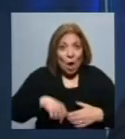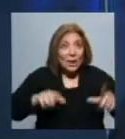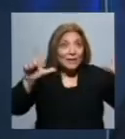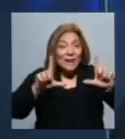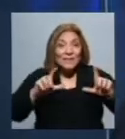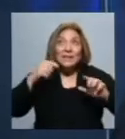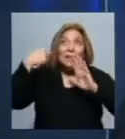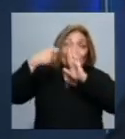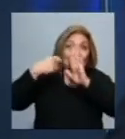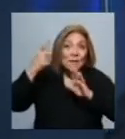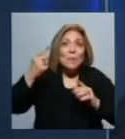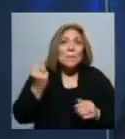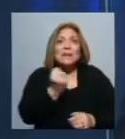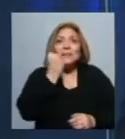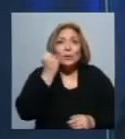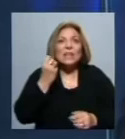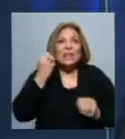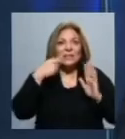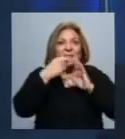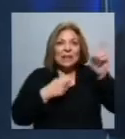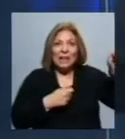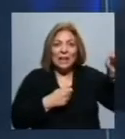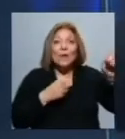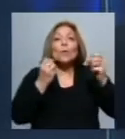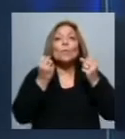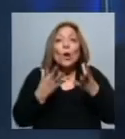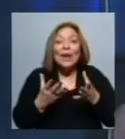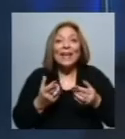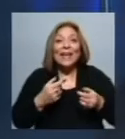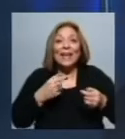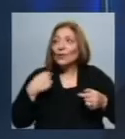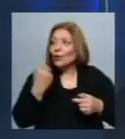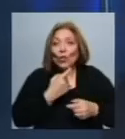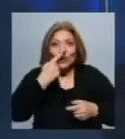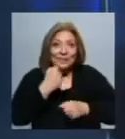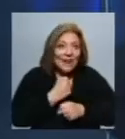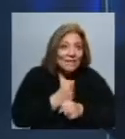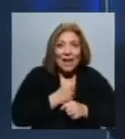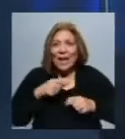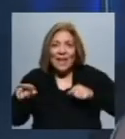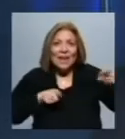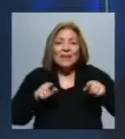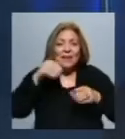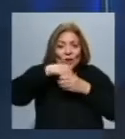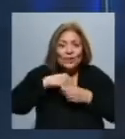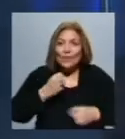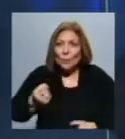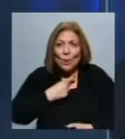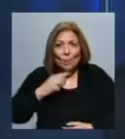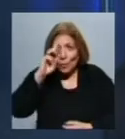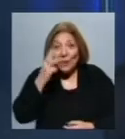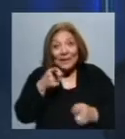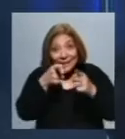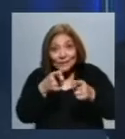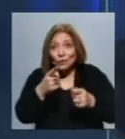de televisión en España es más importante que la del cine. Después que se genera una dinámica respecto a los contenidos nacionales, se genera una